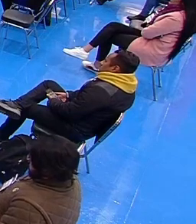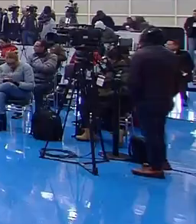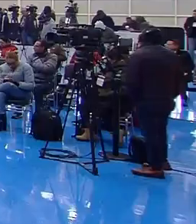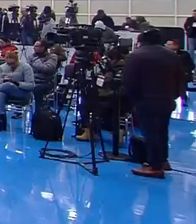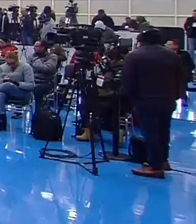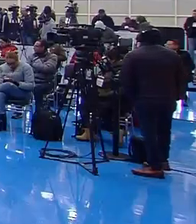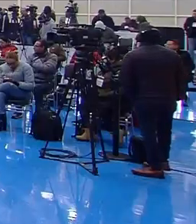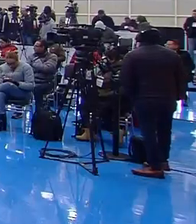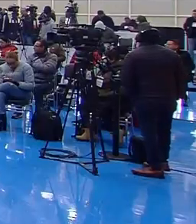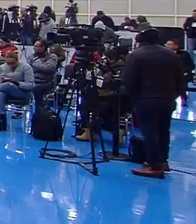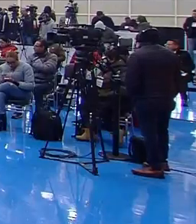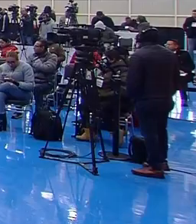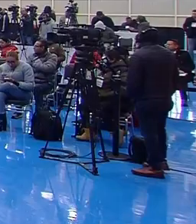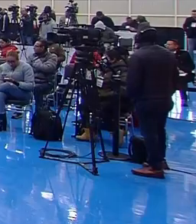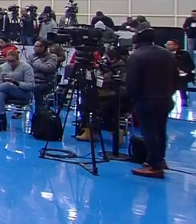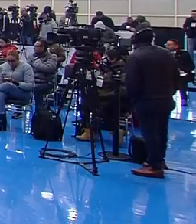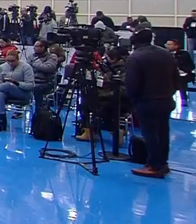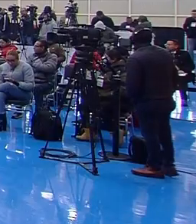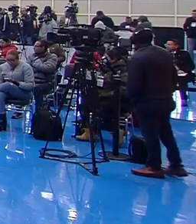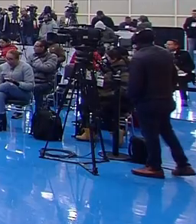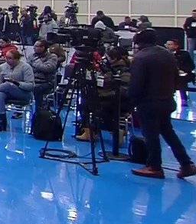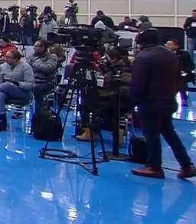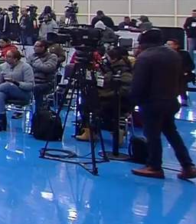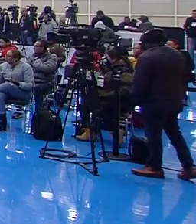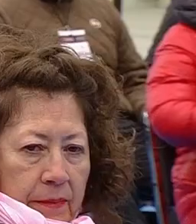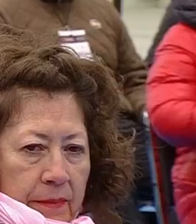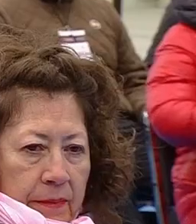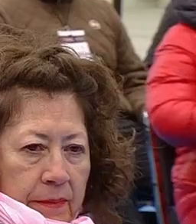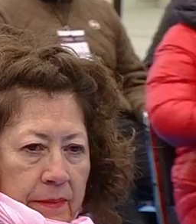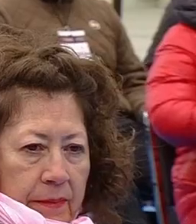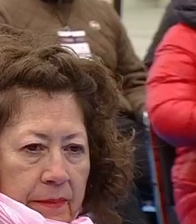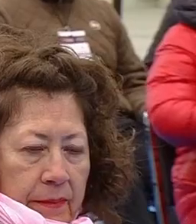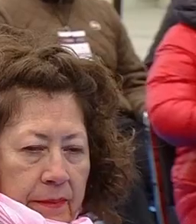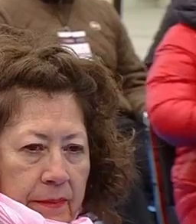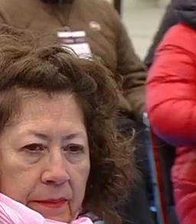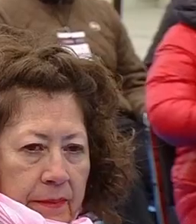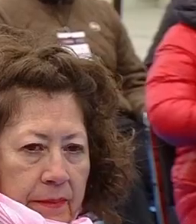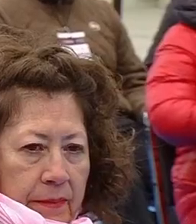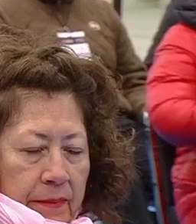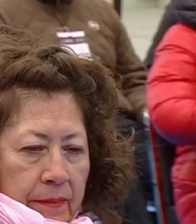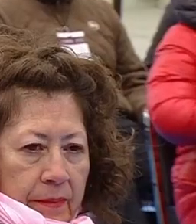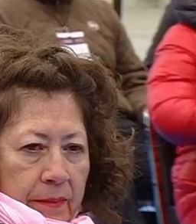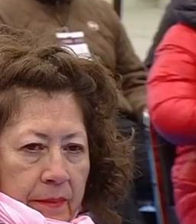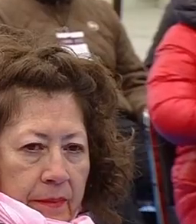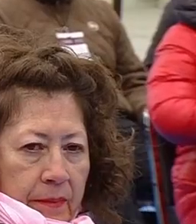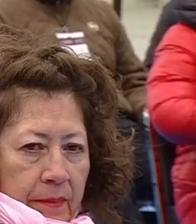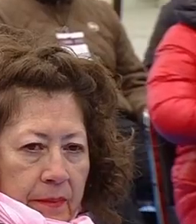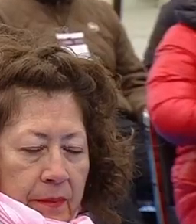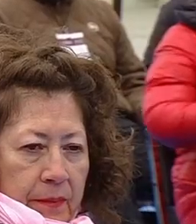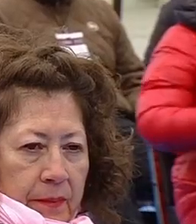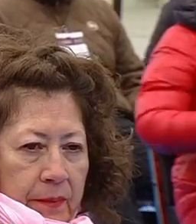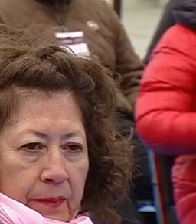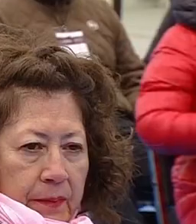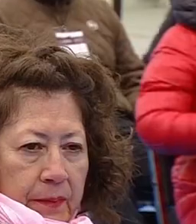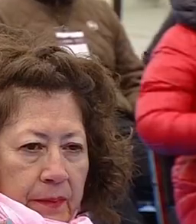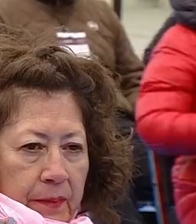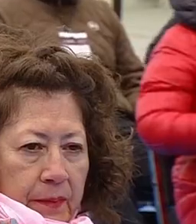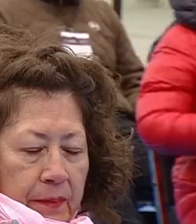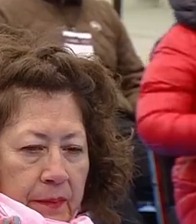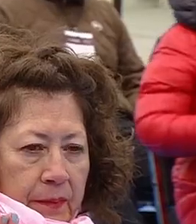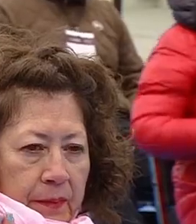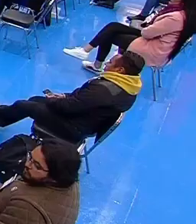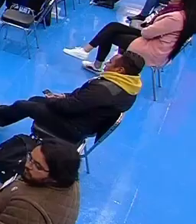no podía demostrar que era padre de su hijita y están acusándolo de trata de personas está detenido y hay otro caso de otro padre